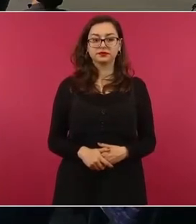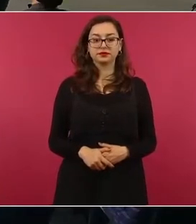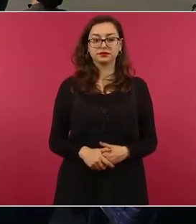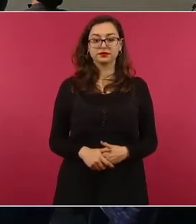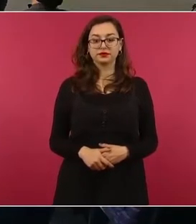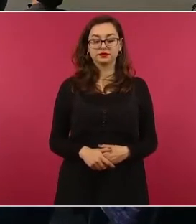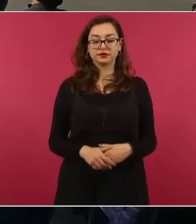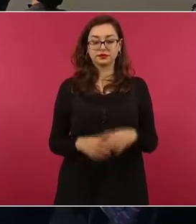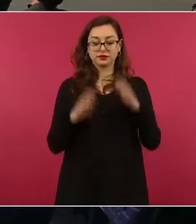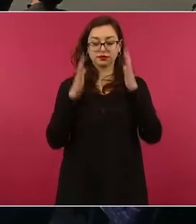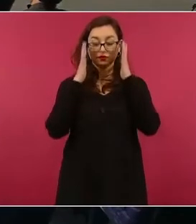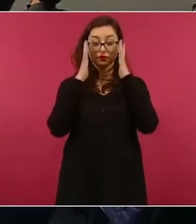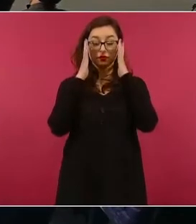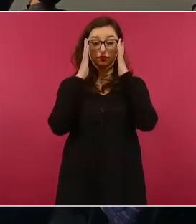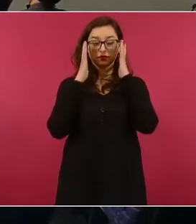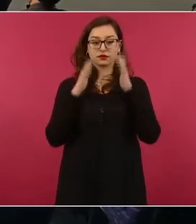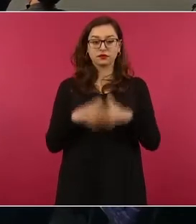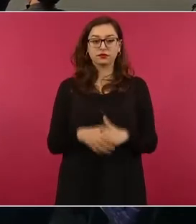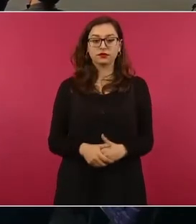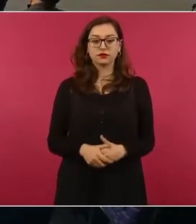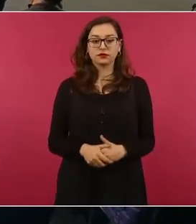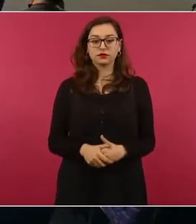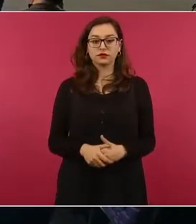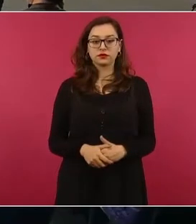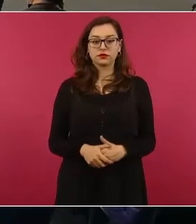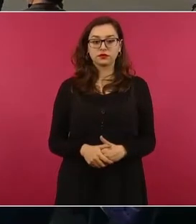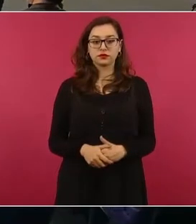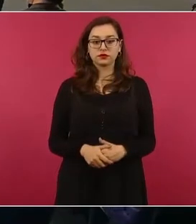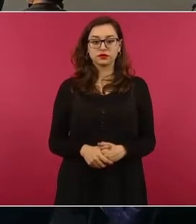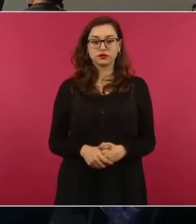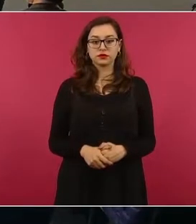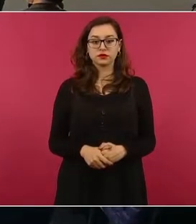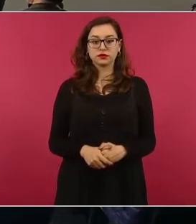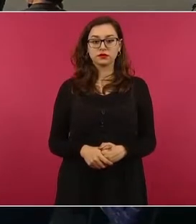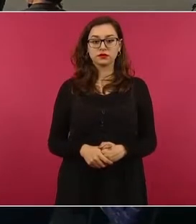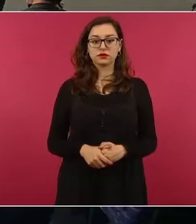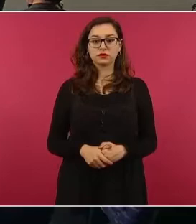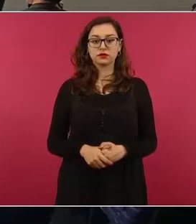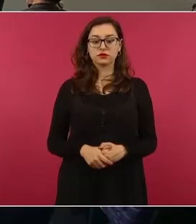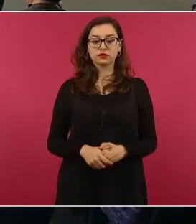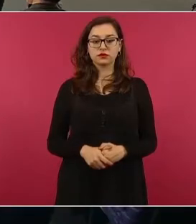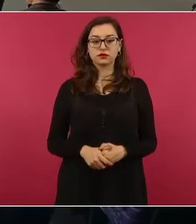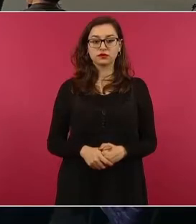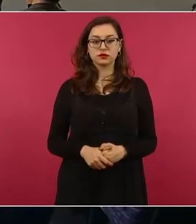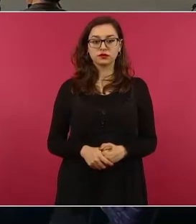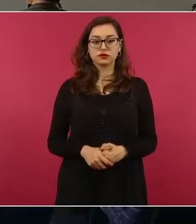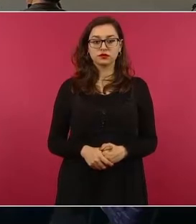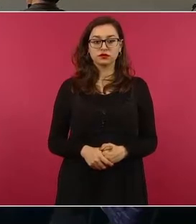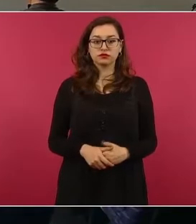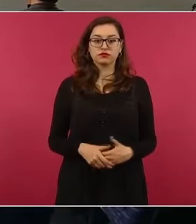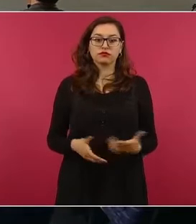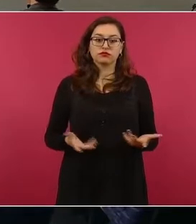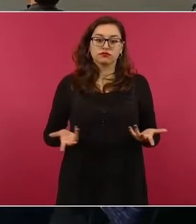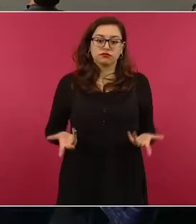ya lo dijo el… Ya habló el embajador,